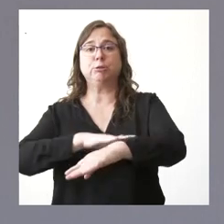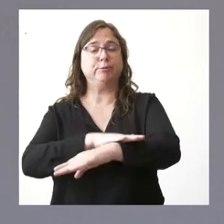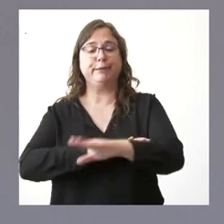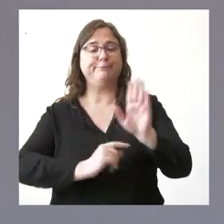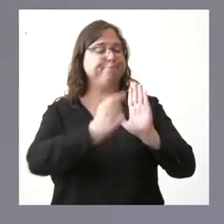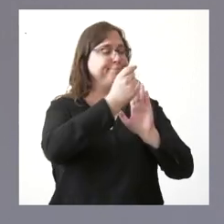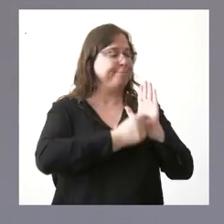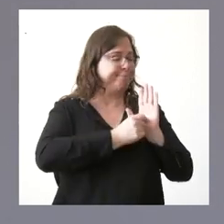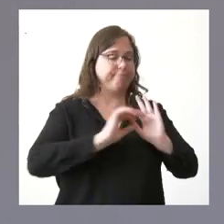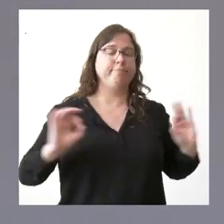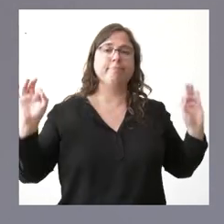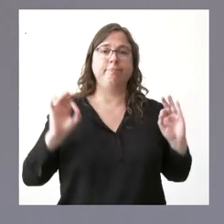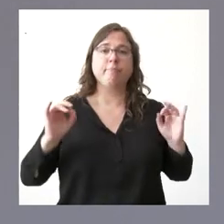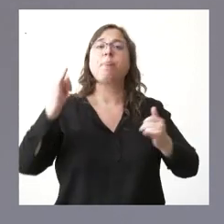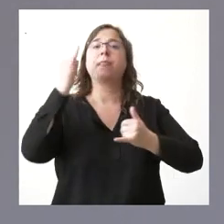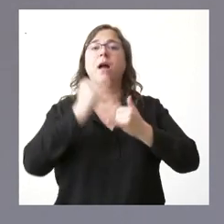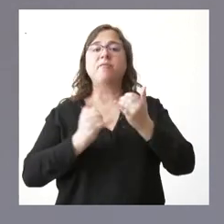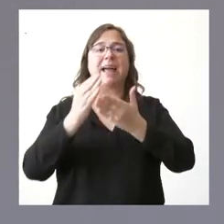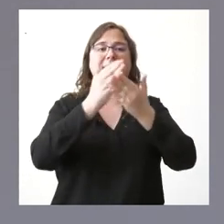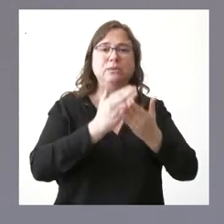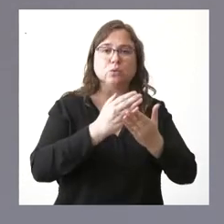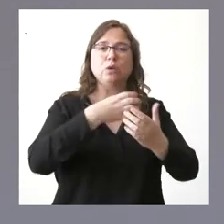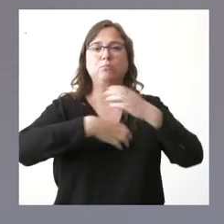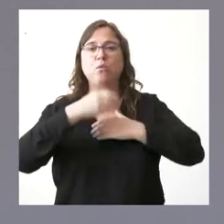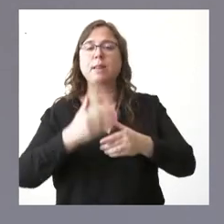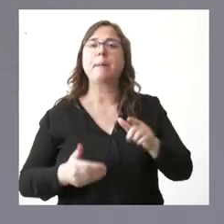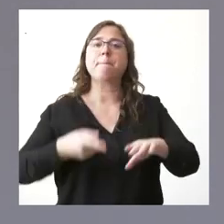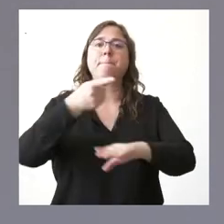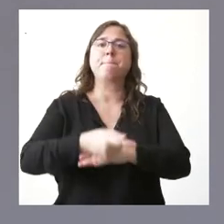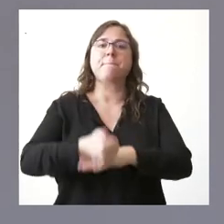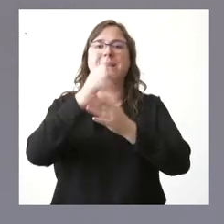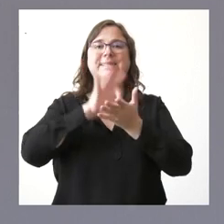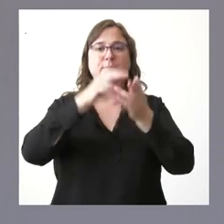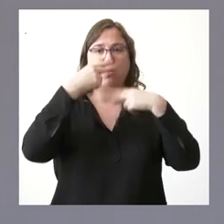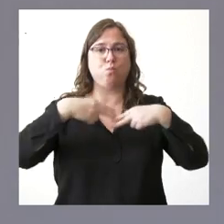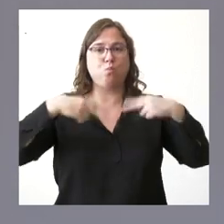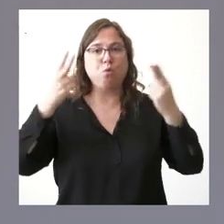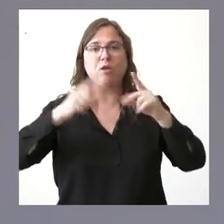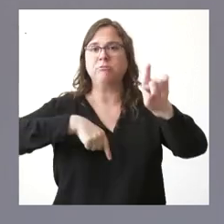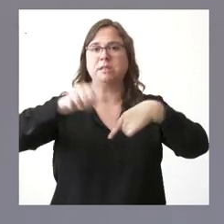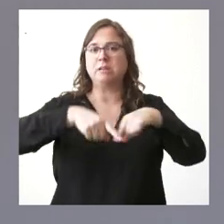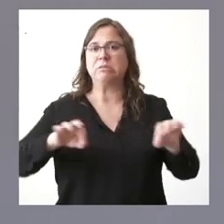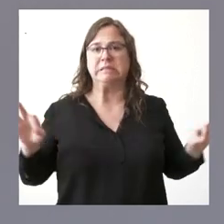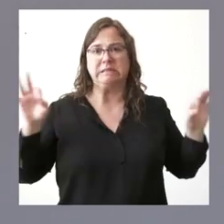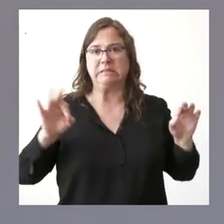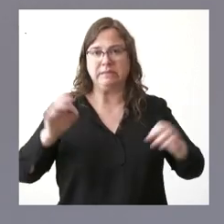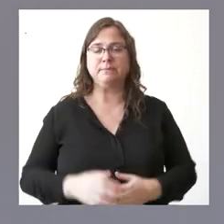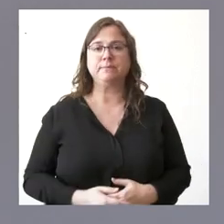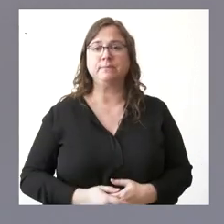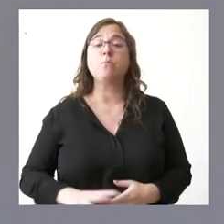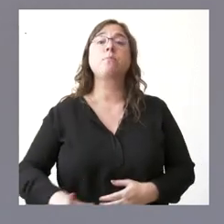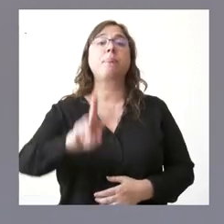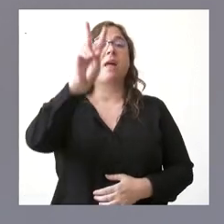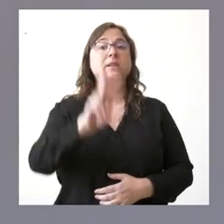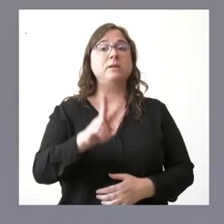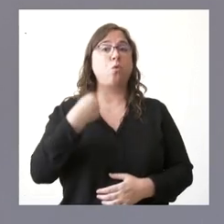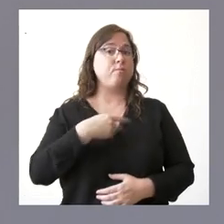temas en el orden del día y la posibilidad de estudiar la ampliación de esa obligación del servicio público en el transporte ferroviario. Y la segunda cuestión